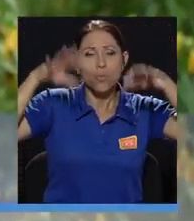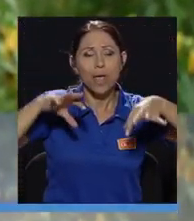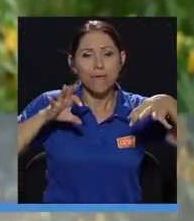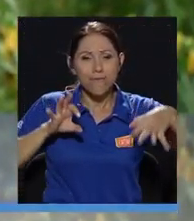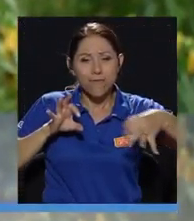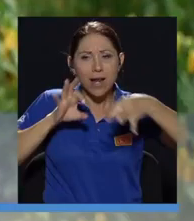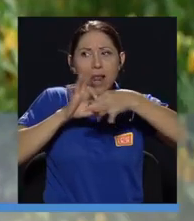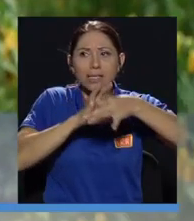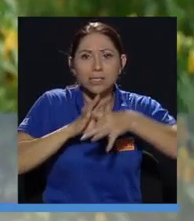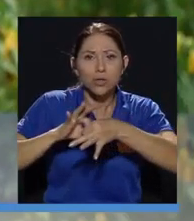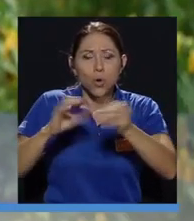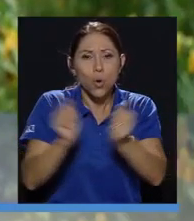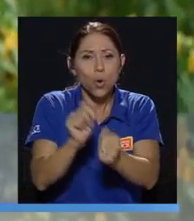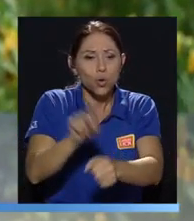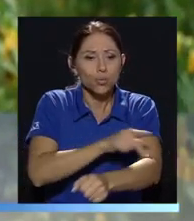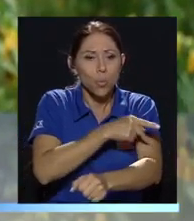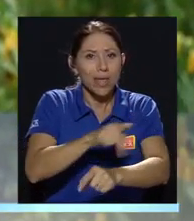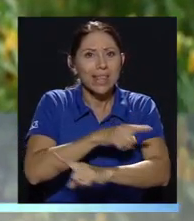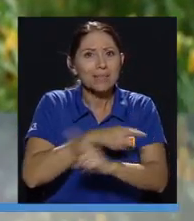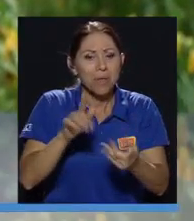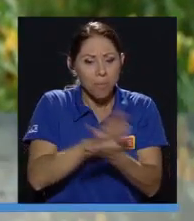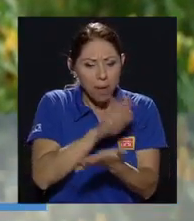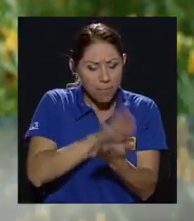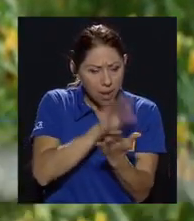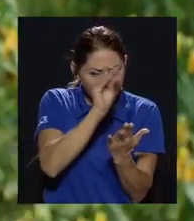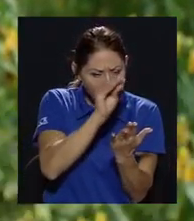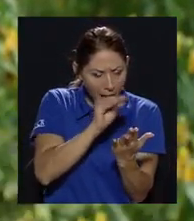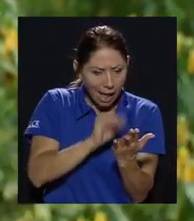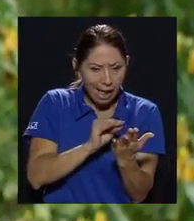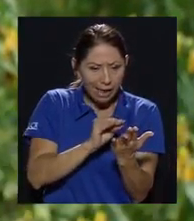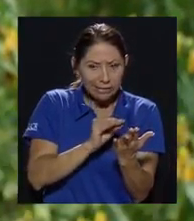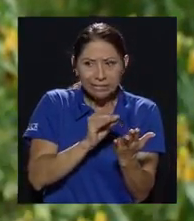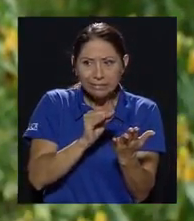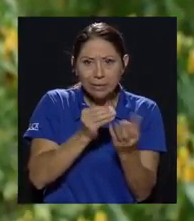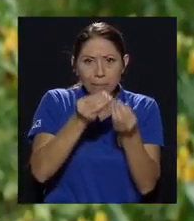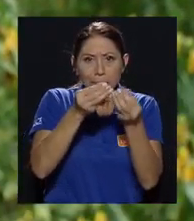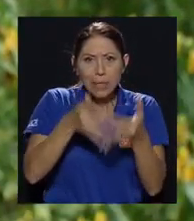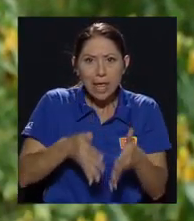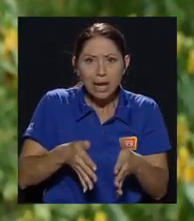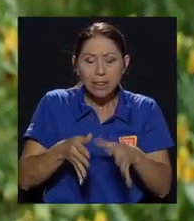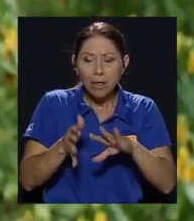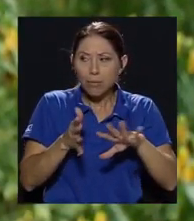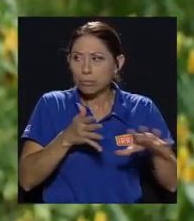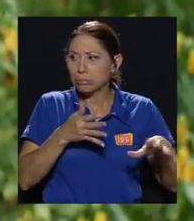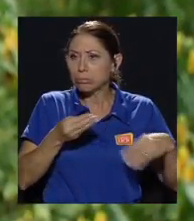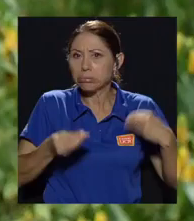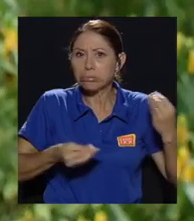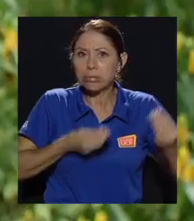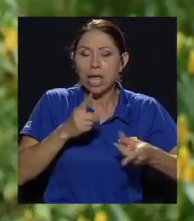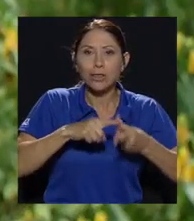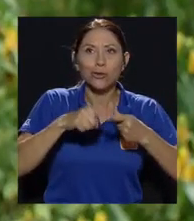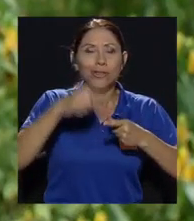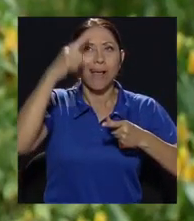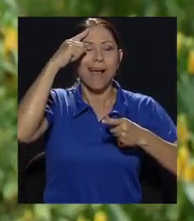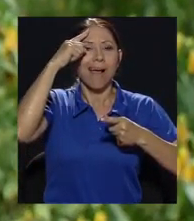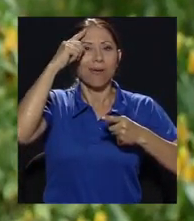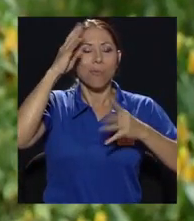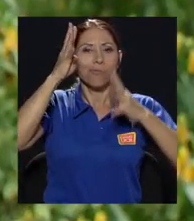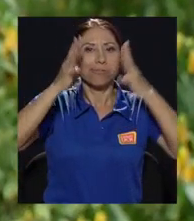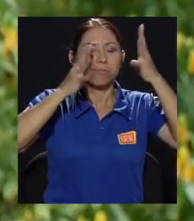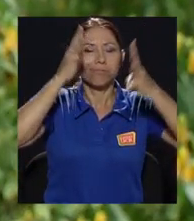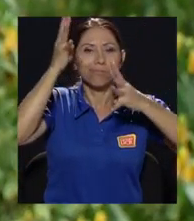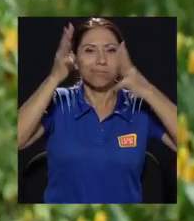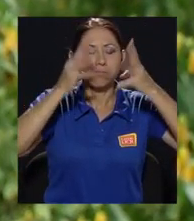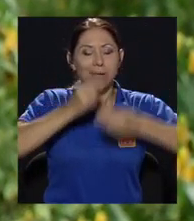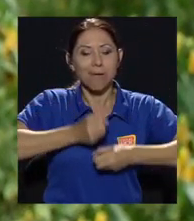conferencia, y entonces decide improvisarla, y en la medida que la va improvisando, la disgresión lo lleva a hacer una serie de